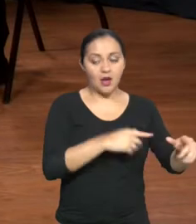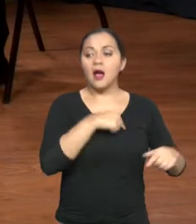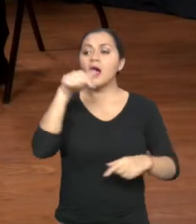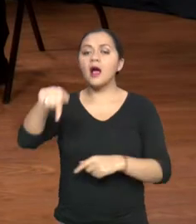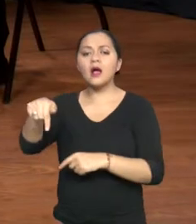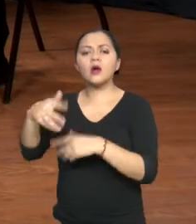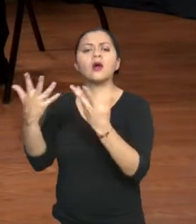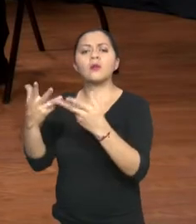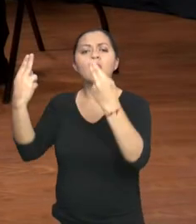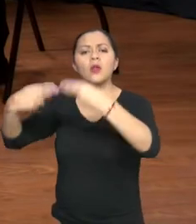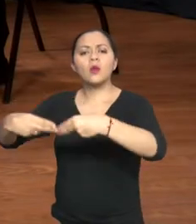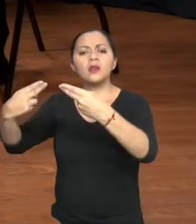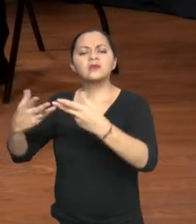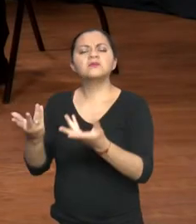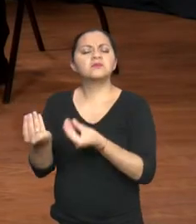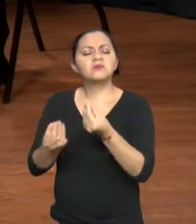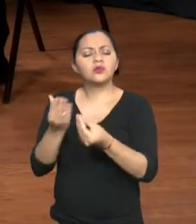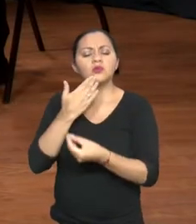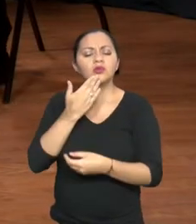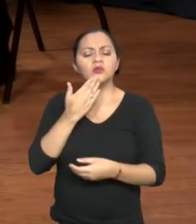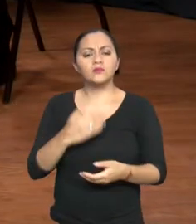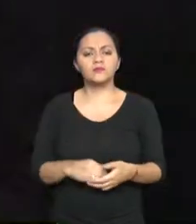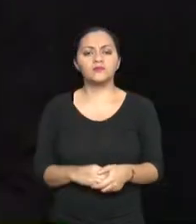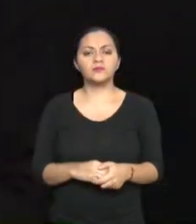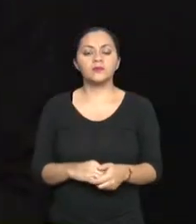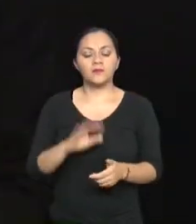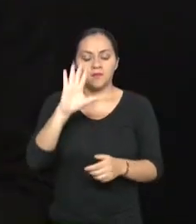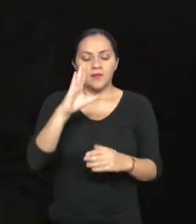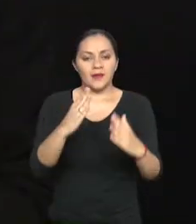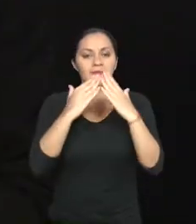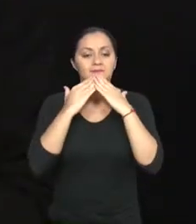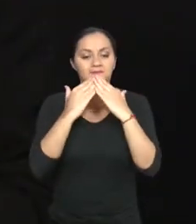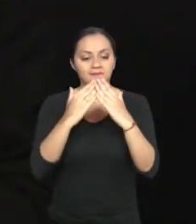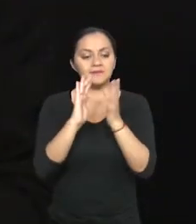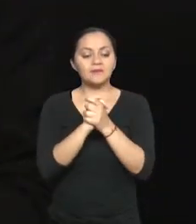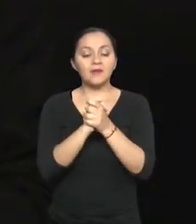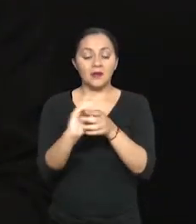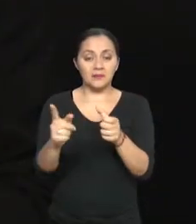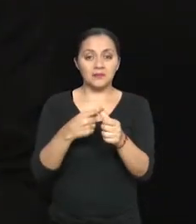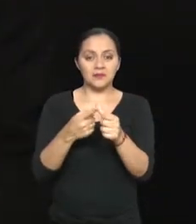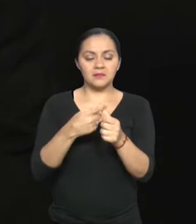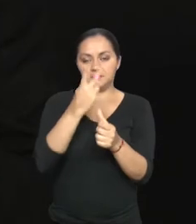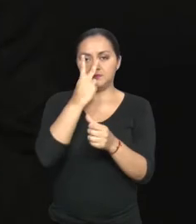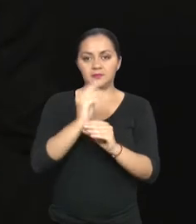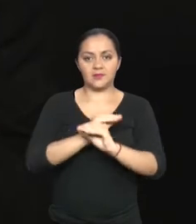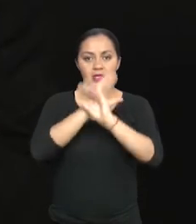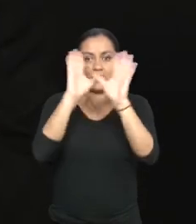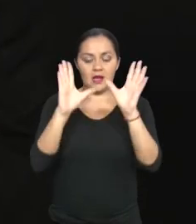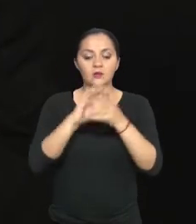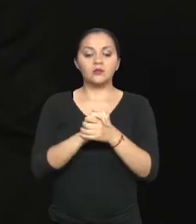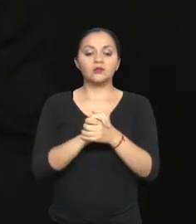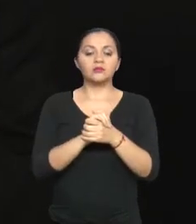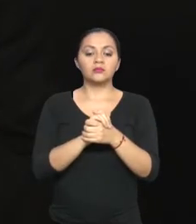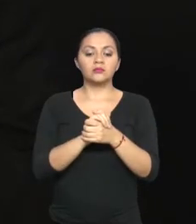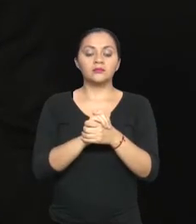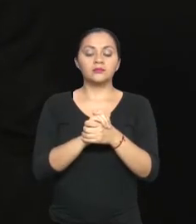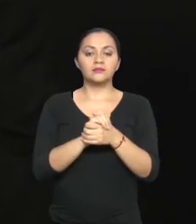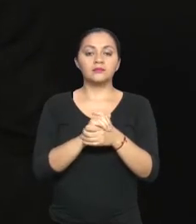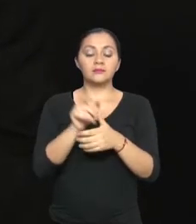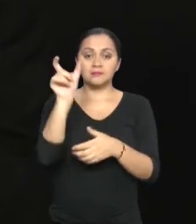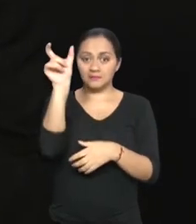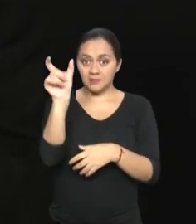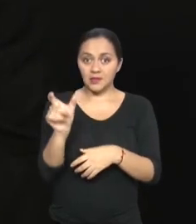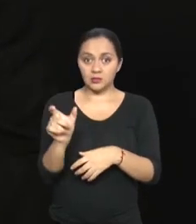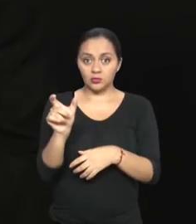la relación que tiene con el SENAE? Bueno, muchísimas gracias. Efectivamente, Javier, nosotros una vez que la